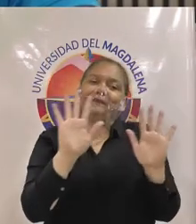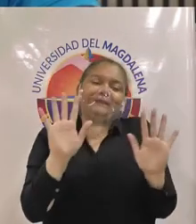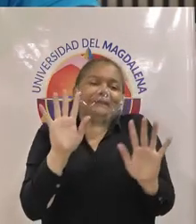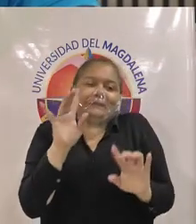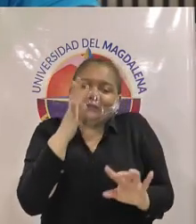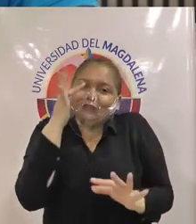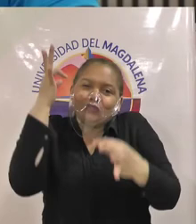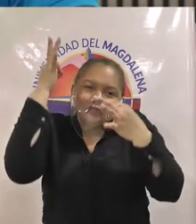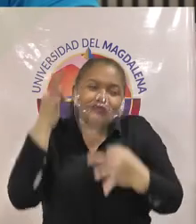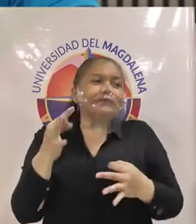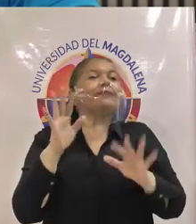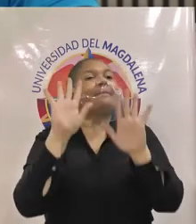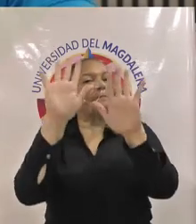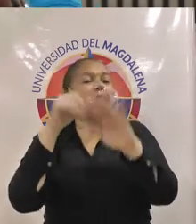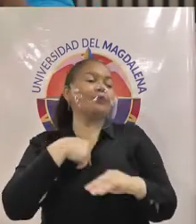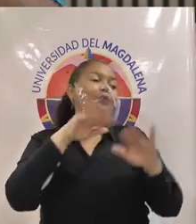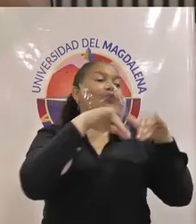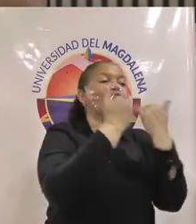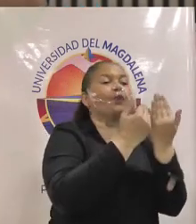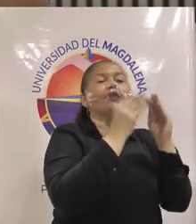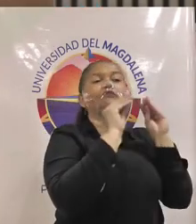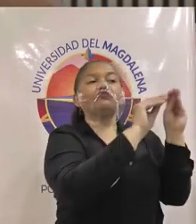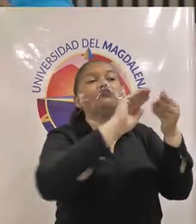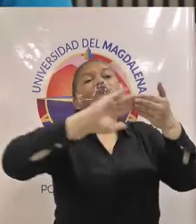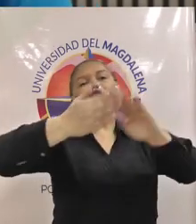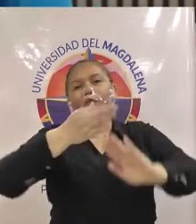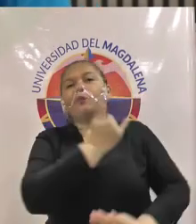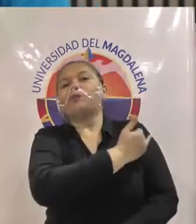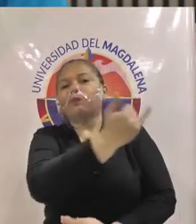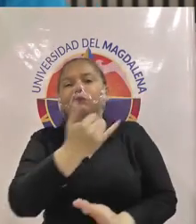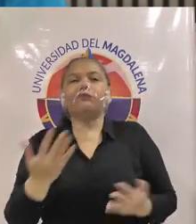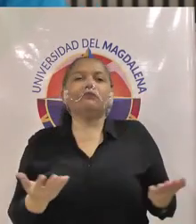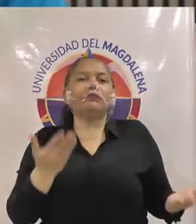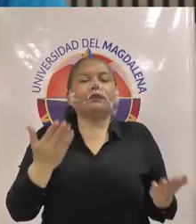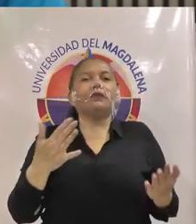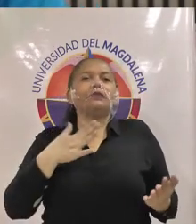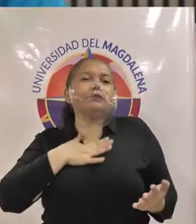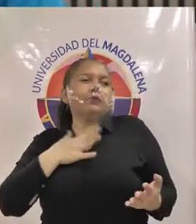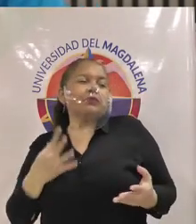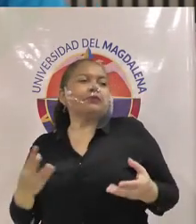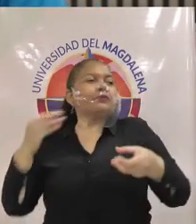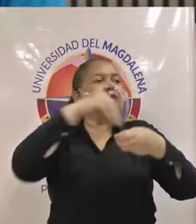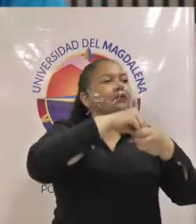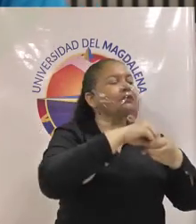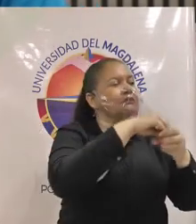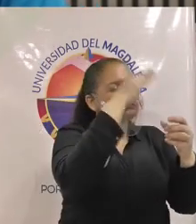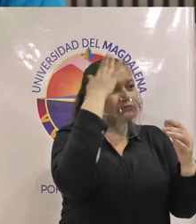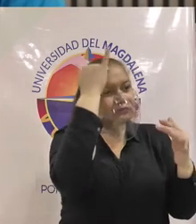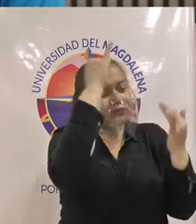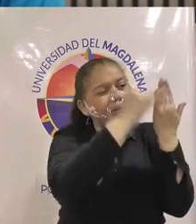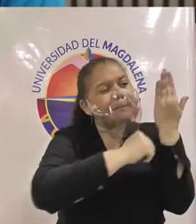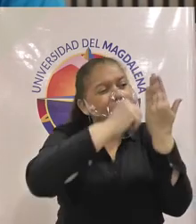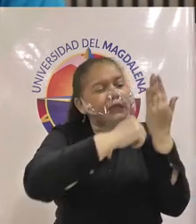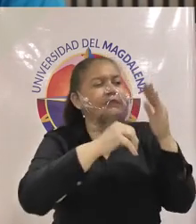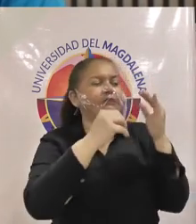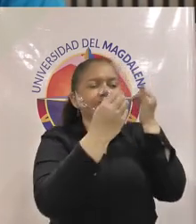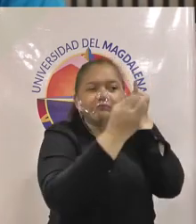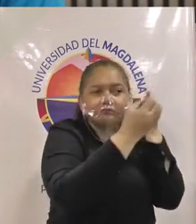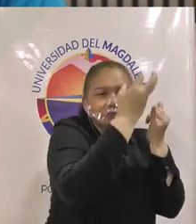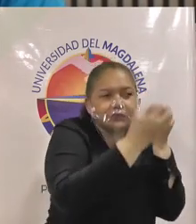construcción de escuelas comunitarias esto quiere decir realizar intervenciones pedagógicas educativas y